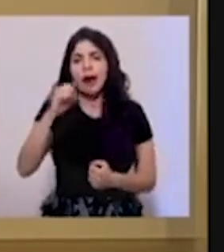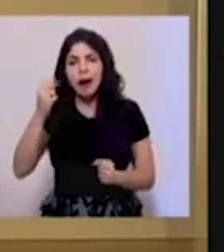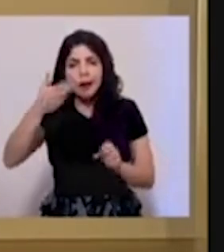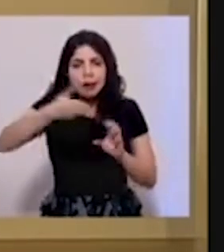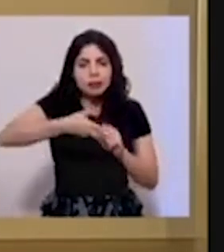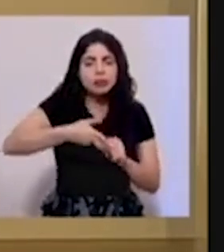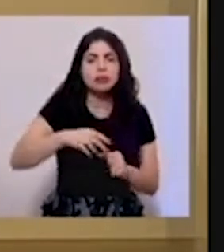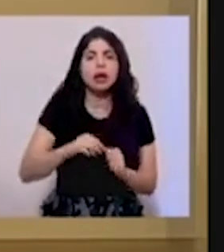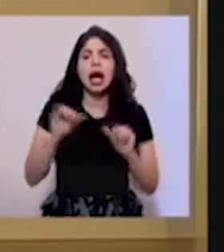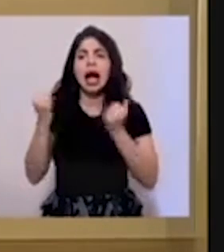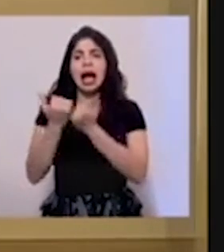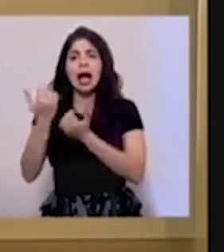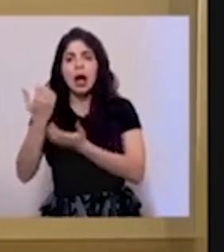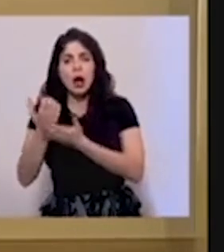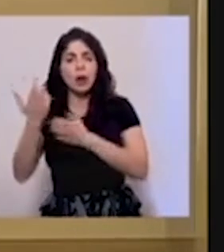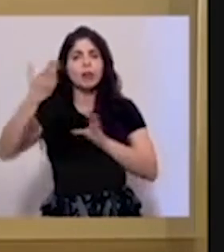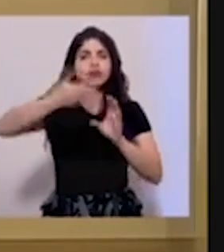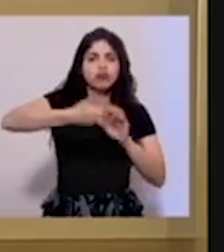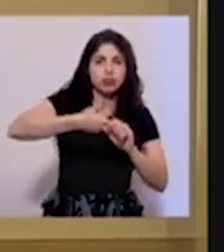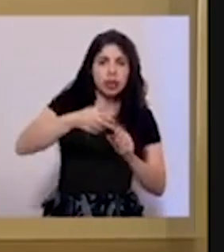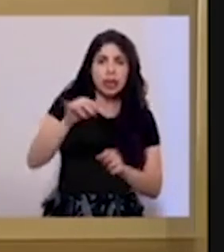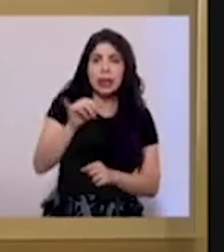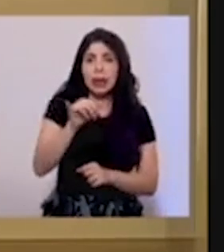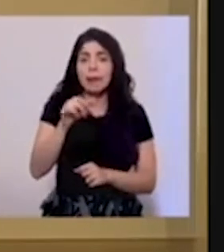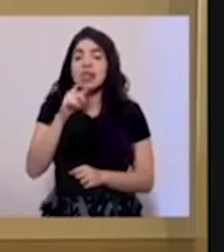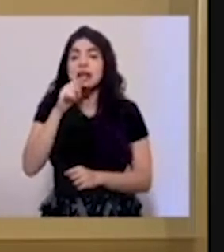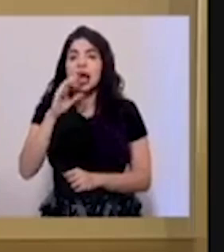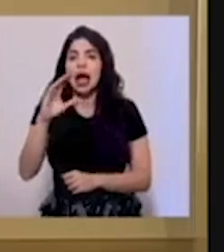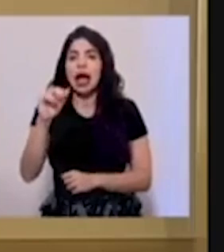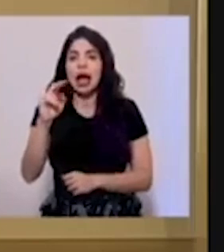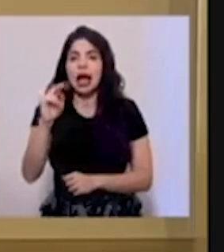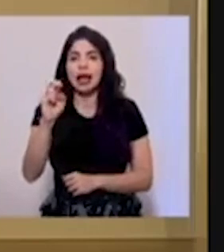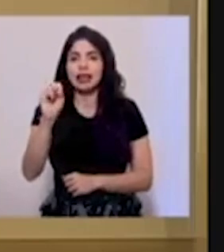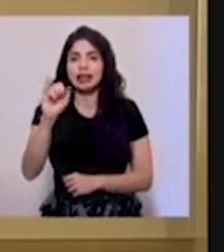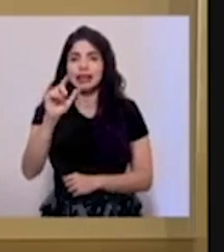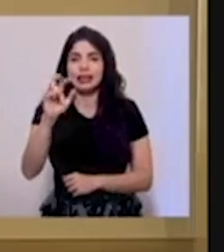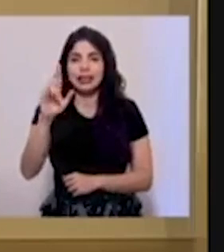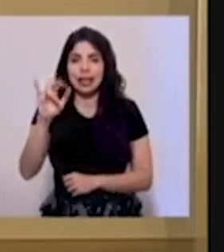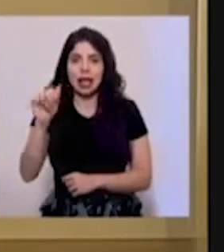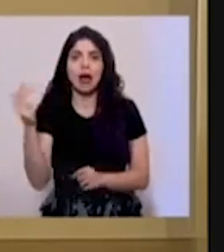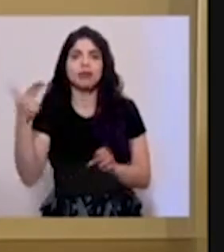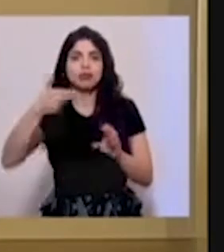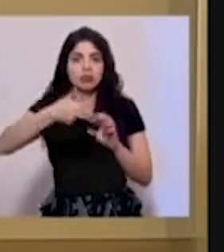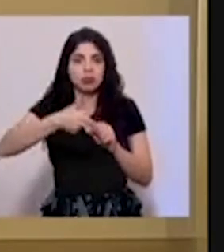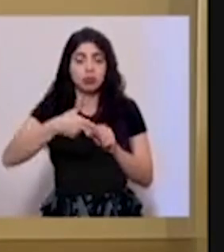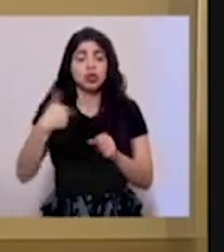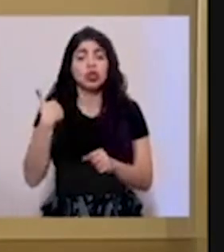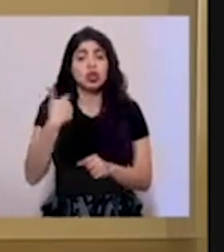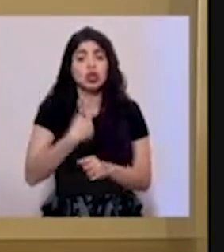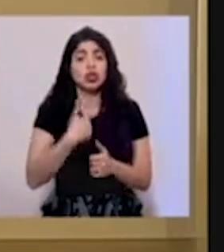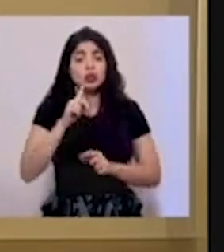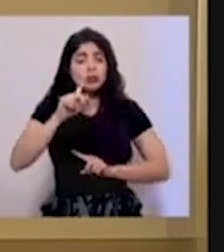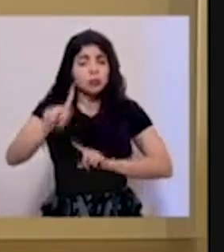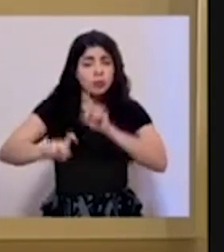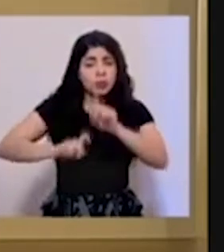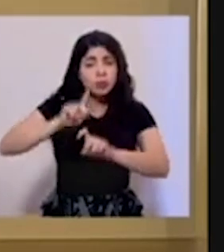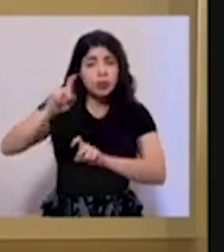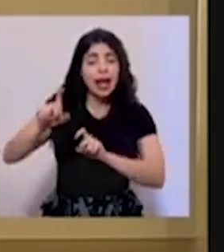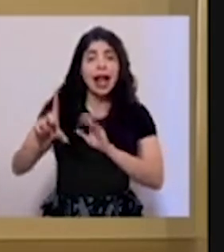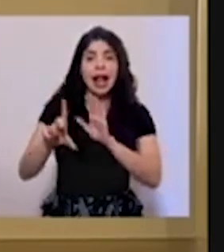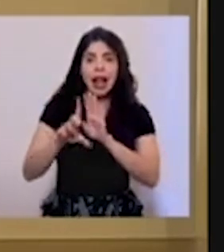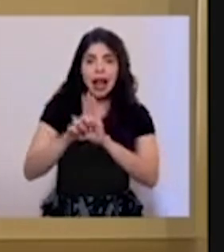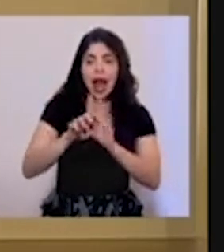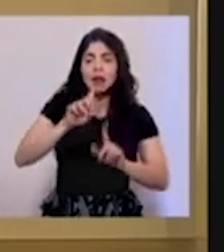participa el sector económico y también participa la Cancillería. Estamos haciendo consultas legales y también